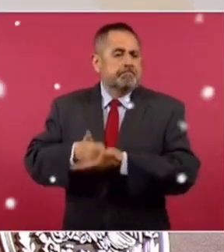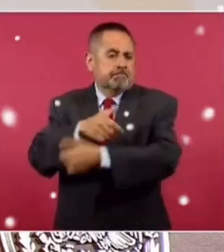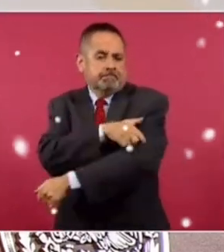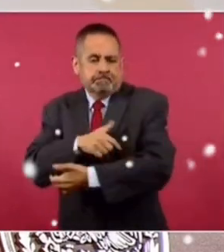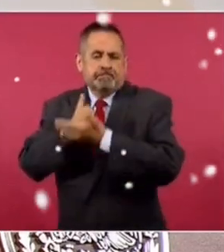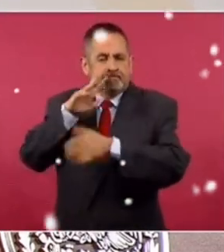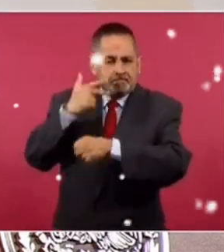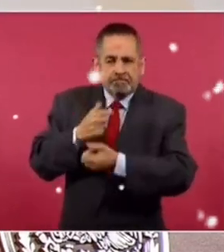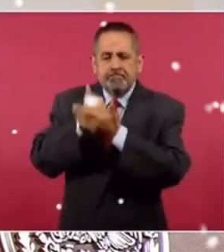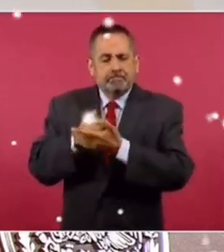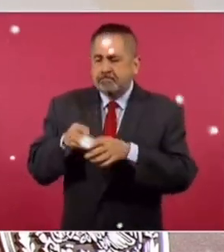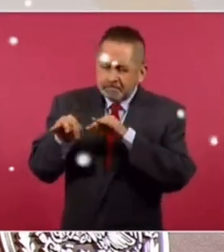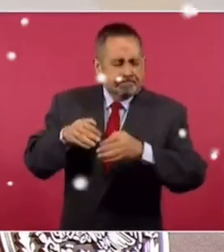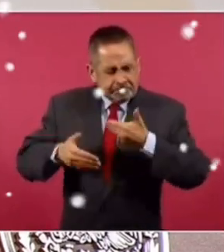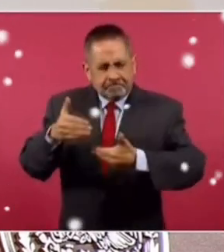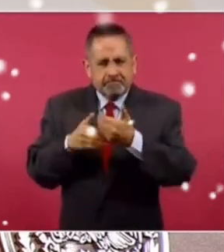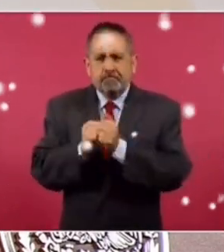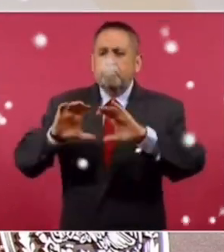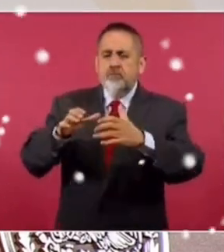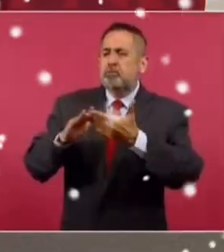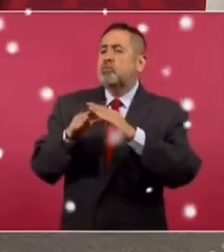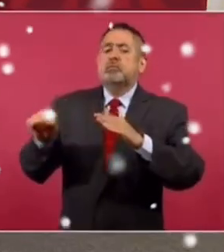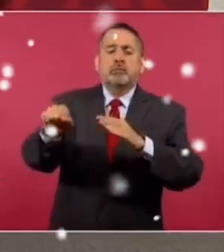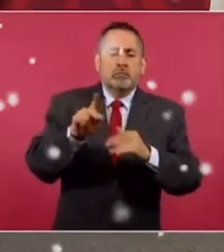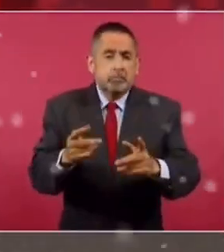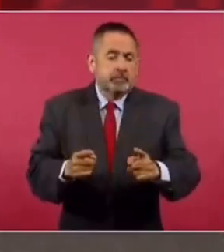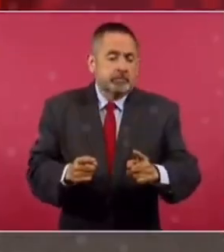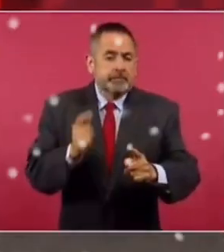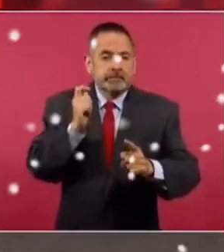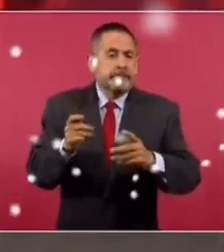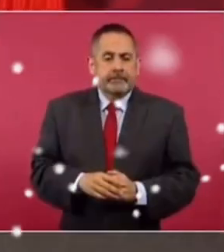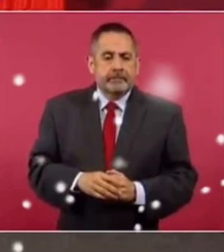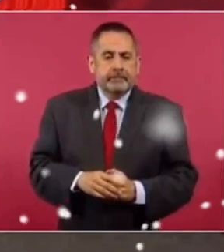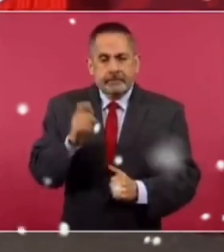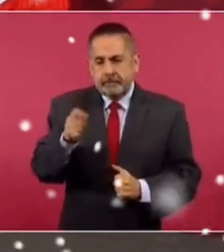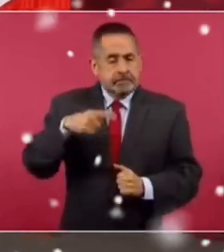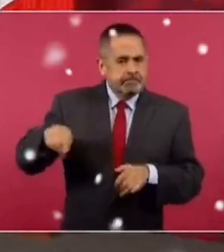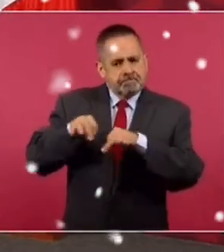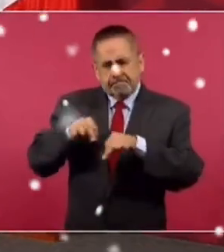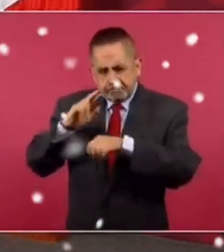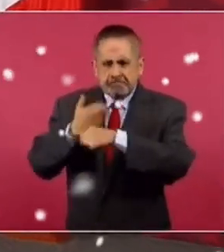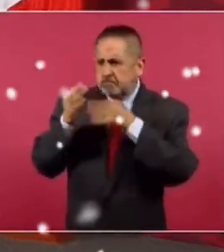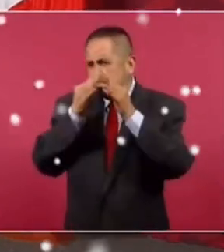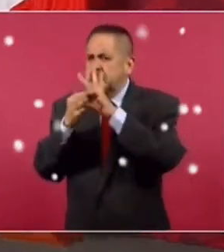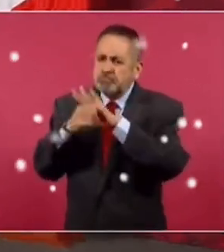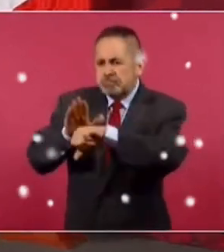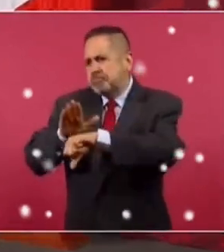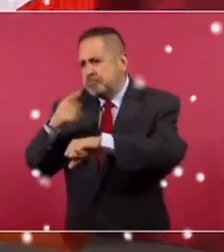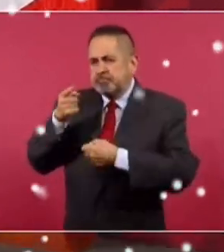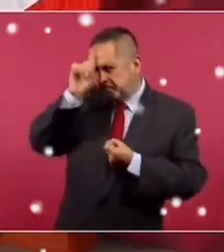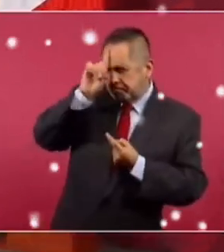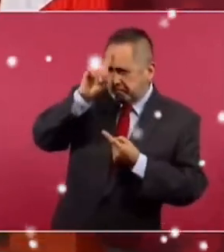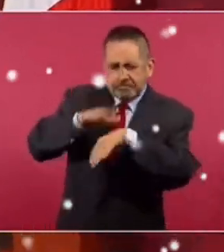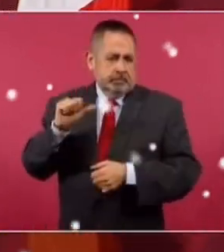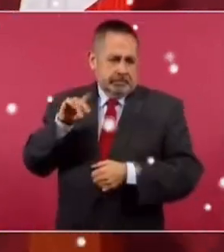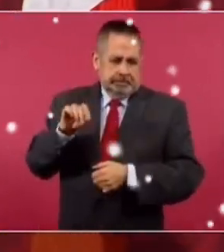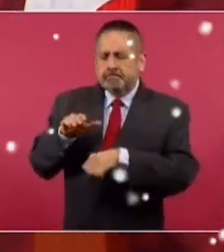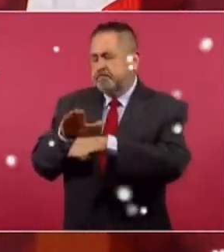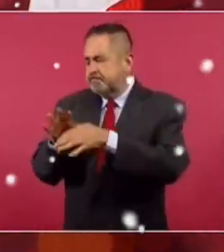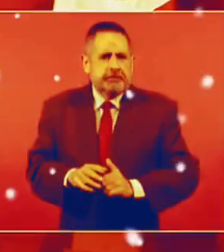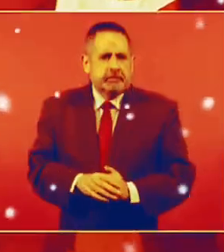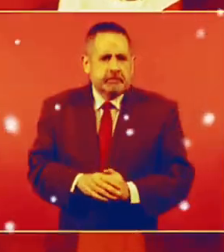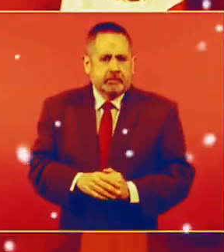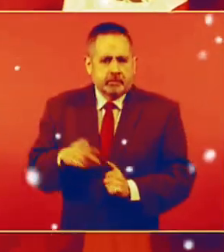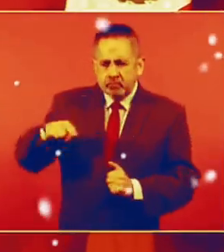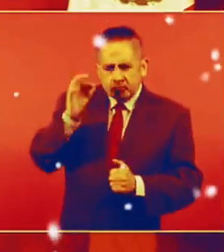que trabajan en las comunidades, en los pueblos, en las colonias. Además de desempeñarse como promotores, como orientadores, como